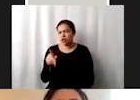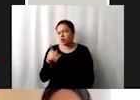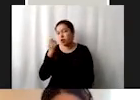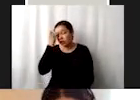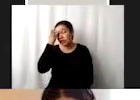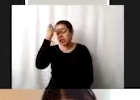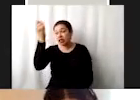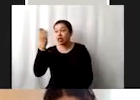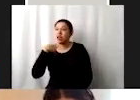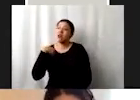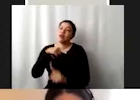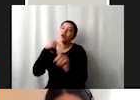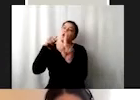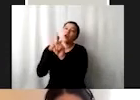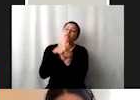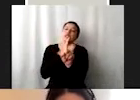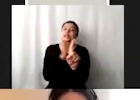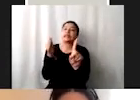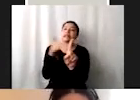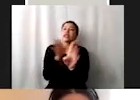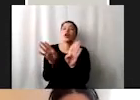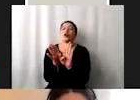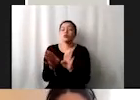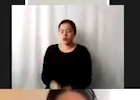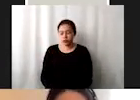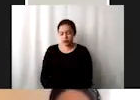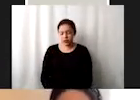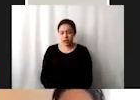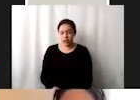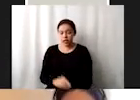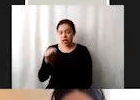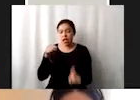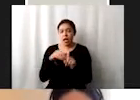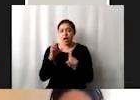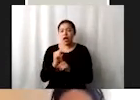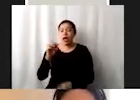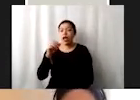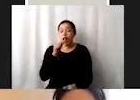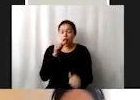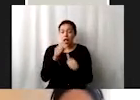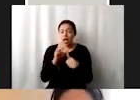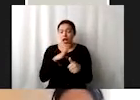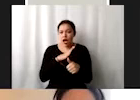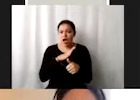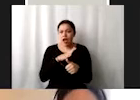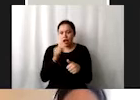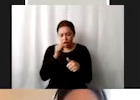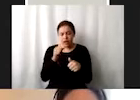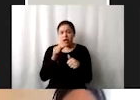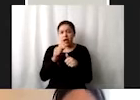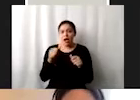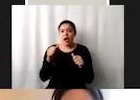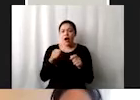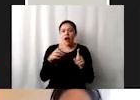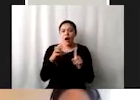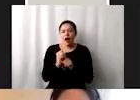a dónde queremos llegar, no es prácticamente eso. Y las metas que tienen letras son aquellas metas que abordan un poco